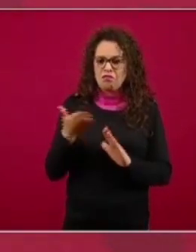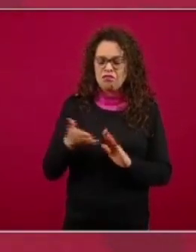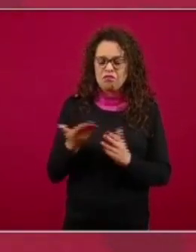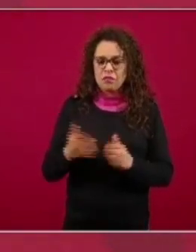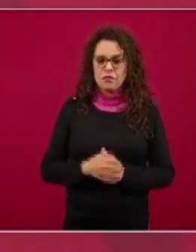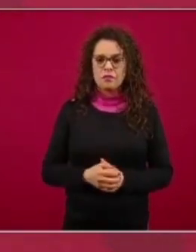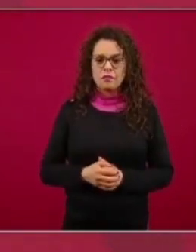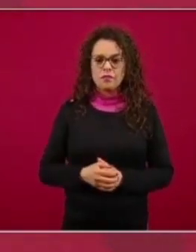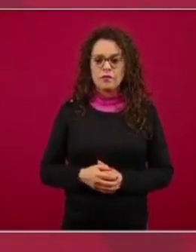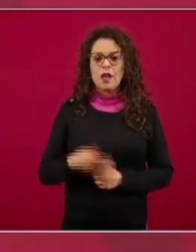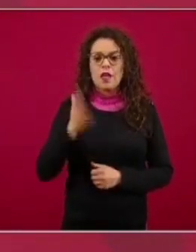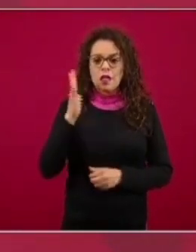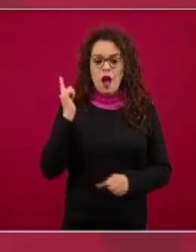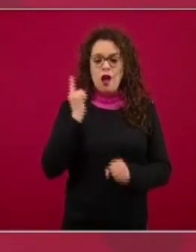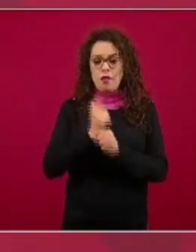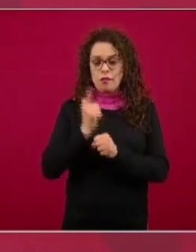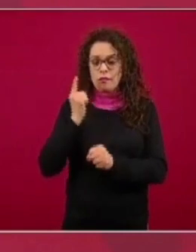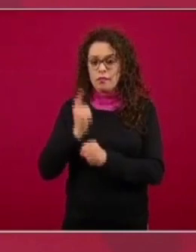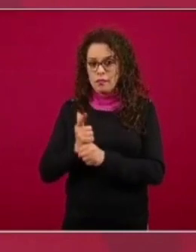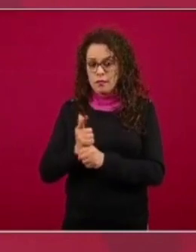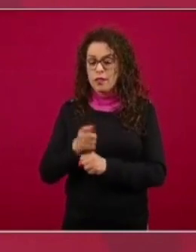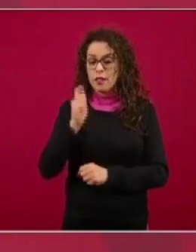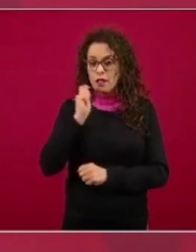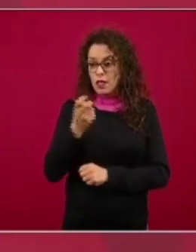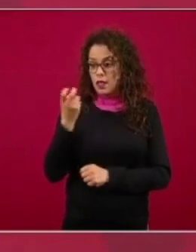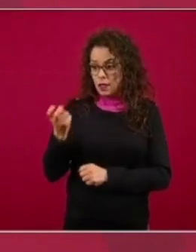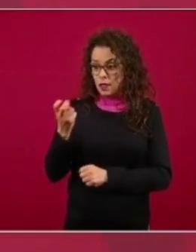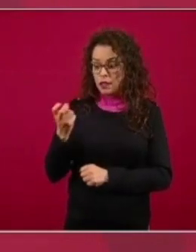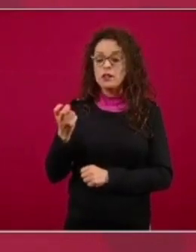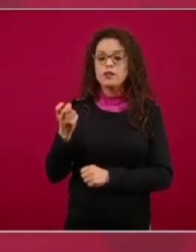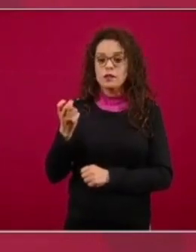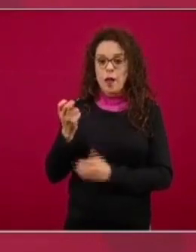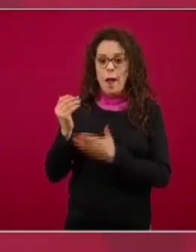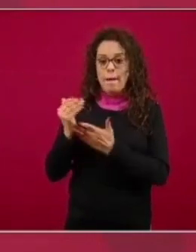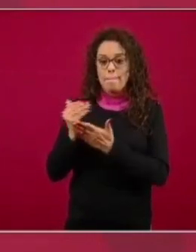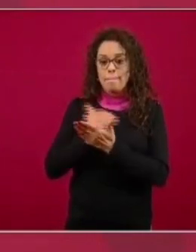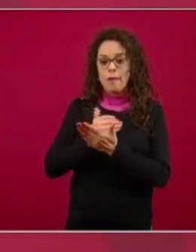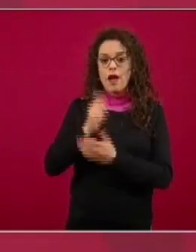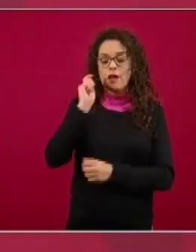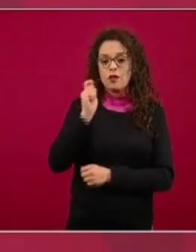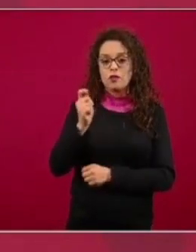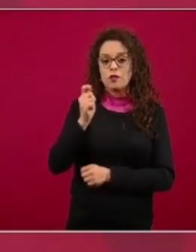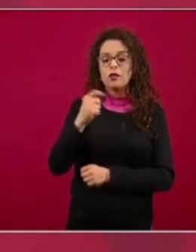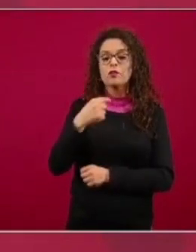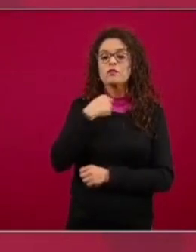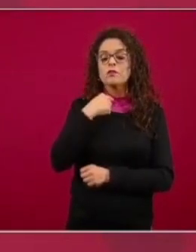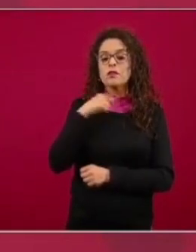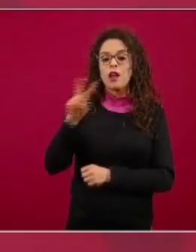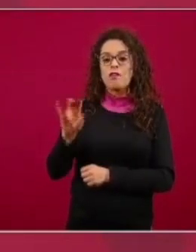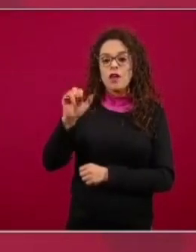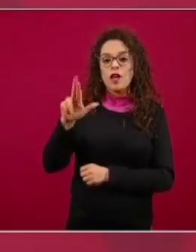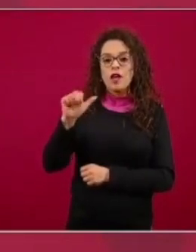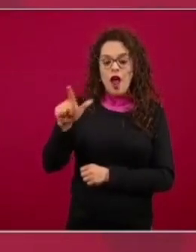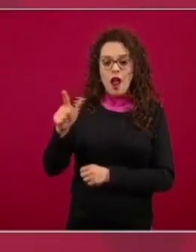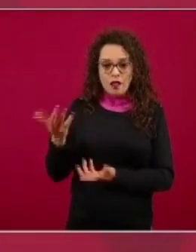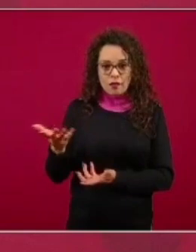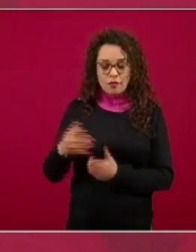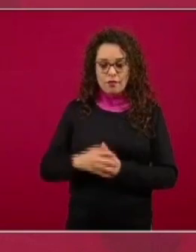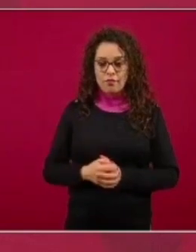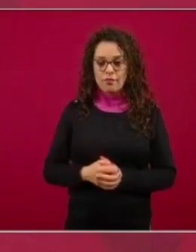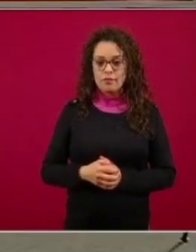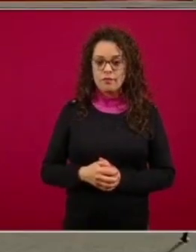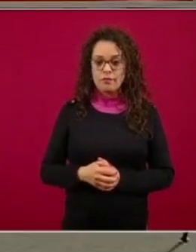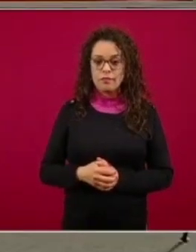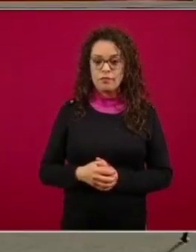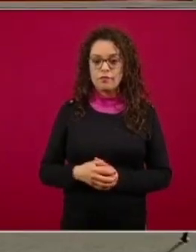identificado de que tienen cargas virales menores en la garganta en general las cargas virales de personas asintomáticas